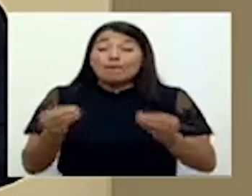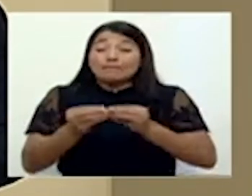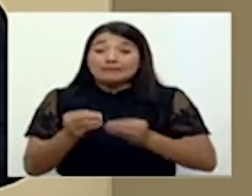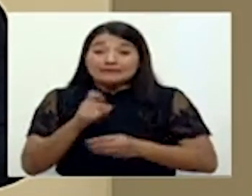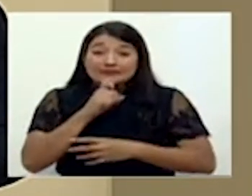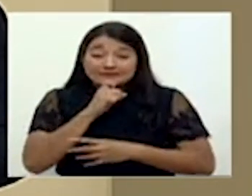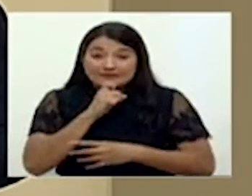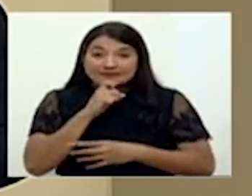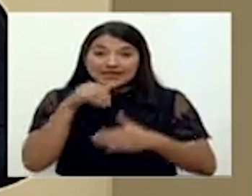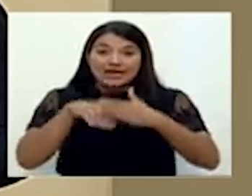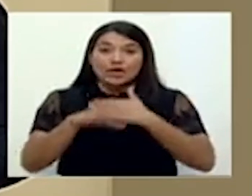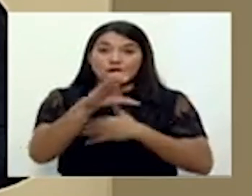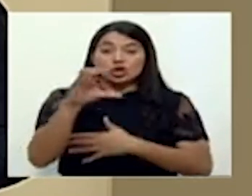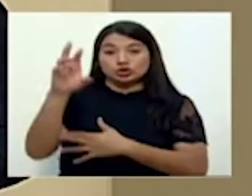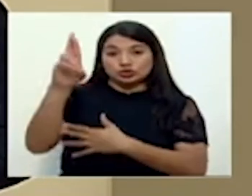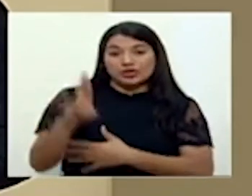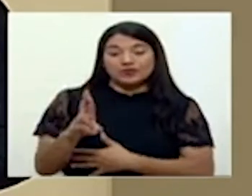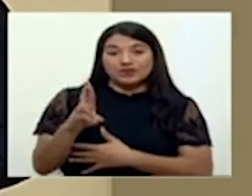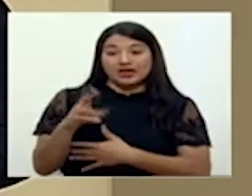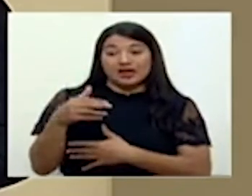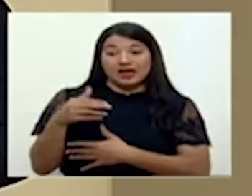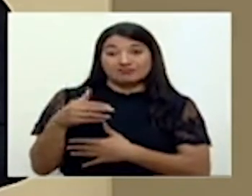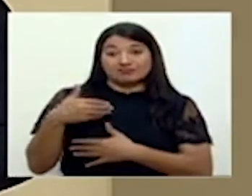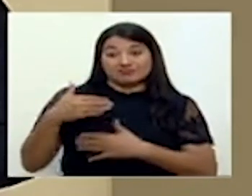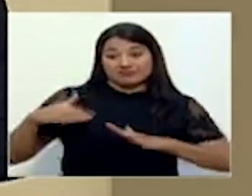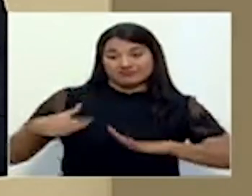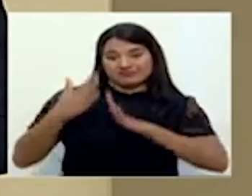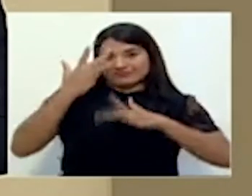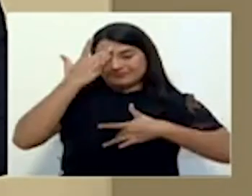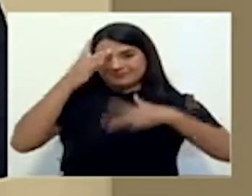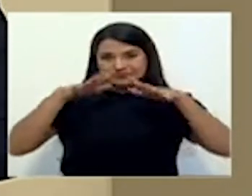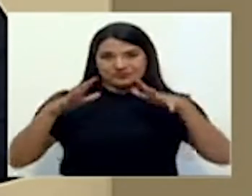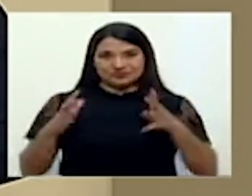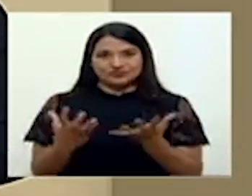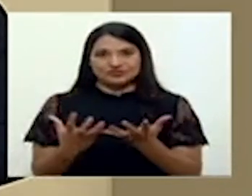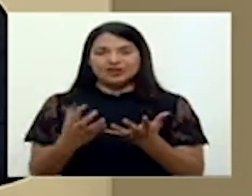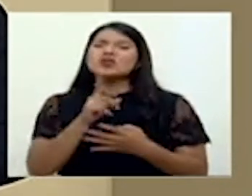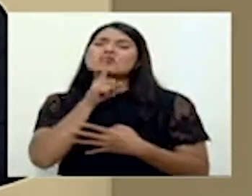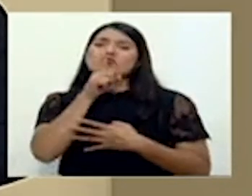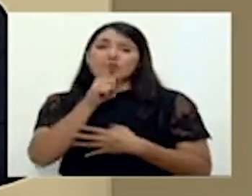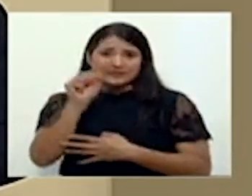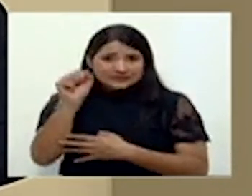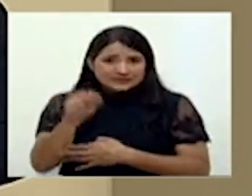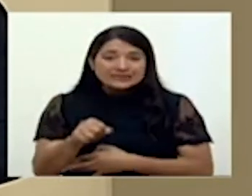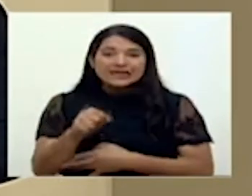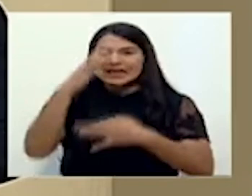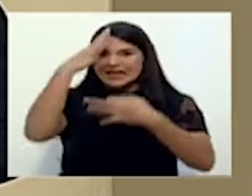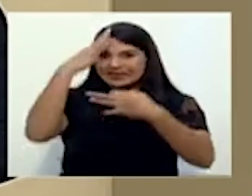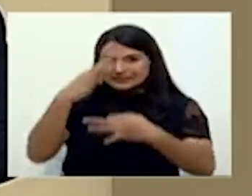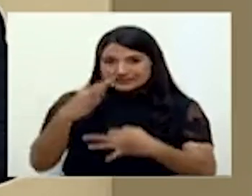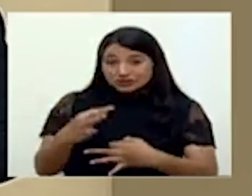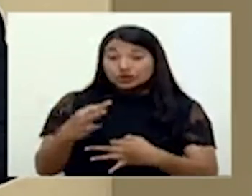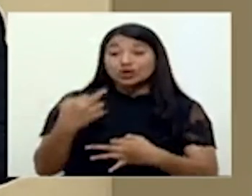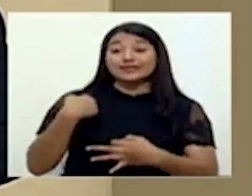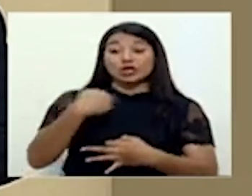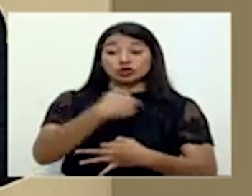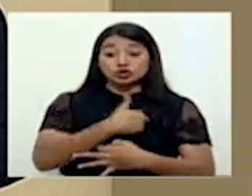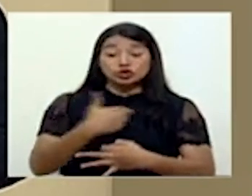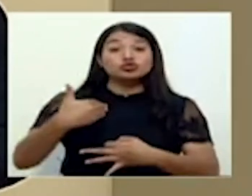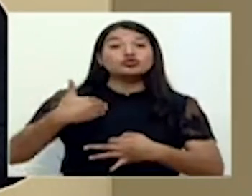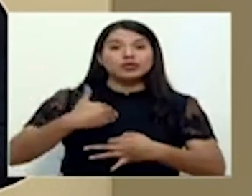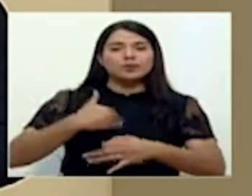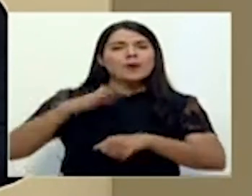tenido en Costa Rica en medio de la pandemia. Es cierto que las medidas que hemos tomado han permitido que esto no se acelere, no se